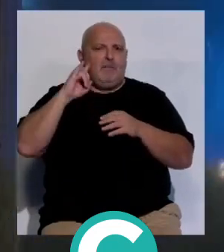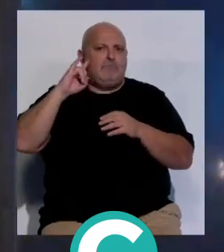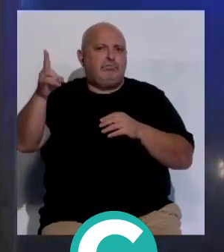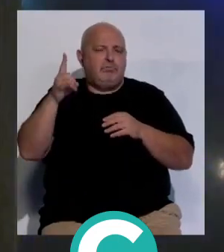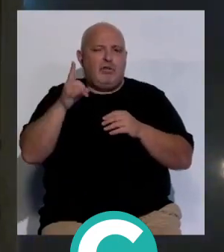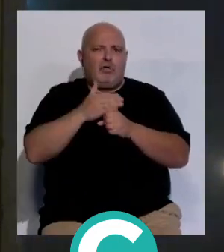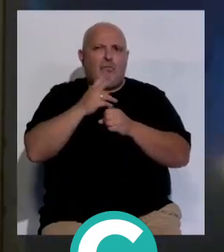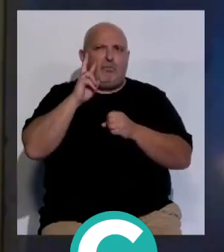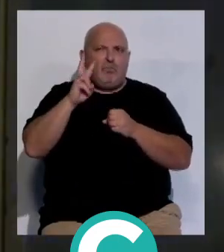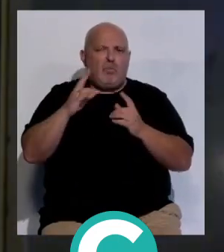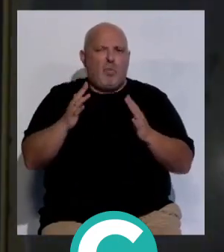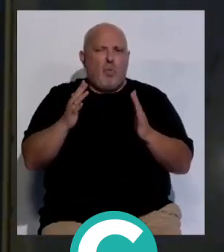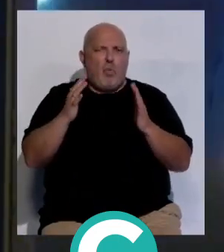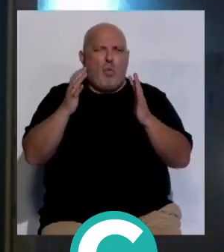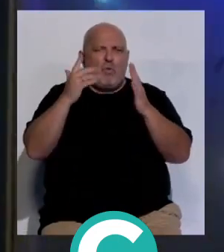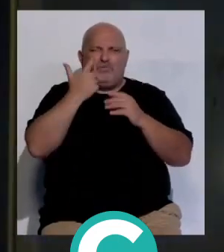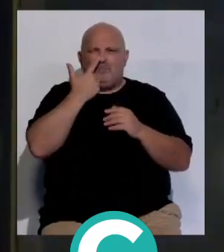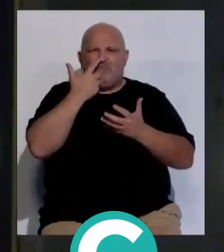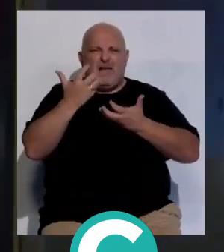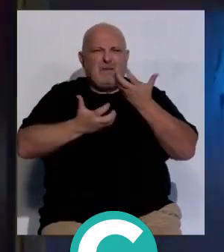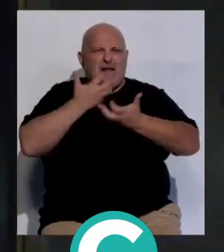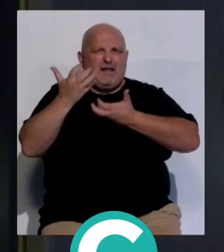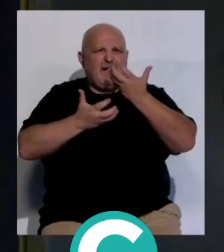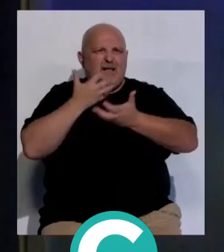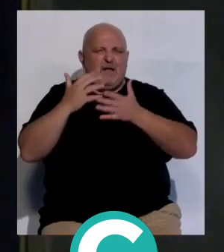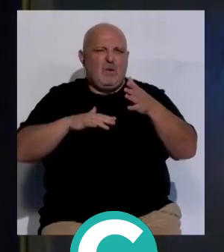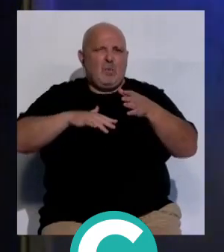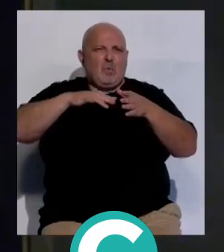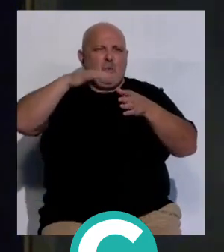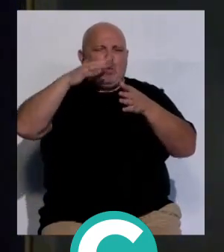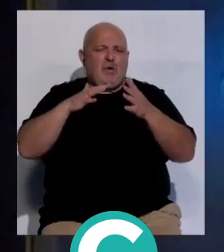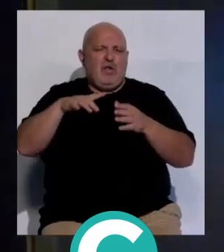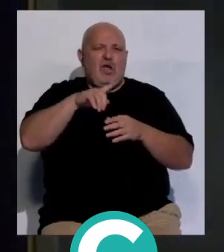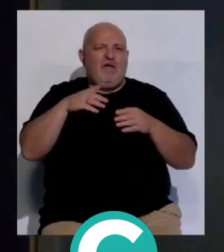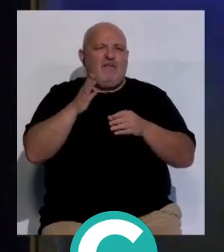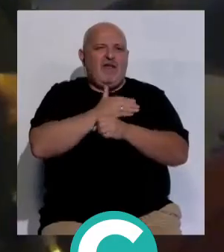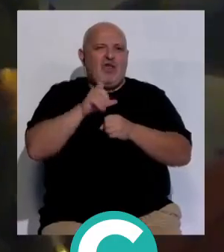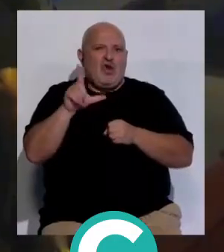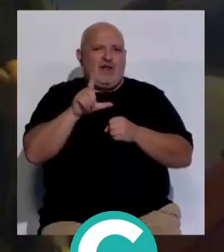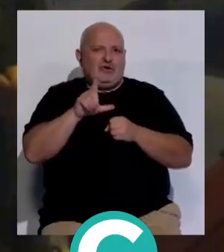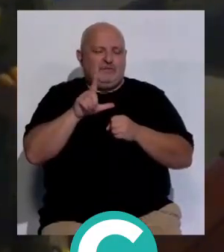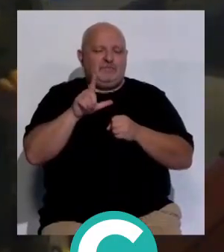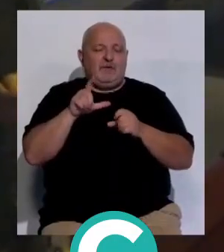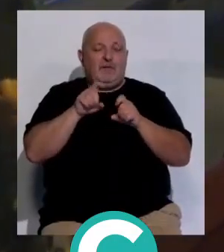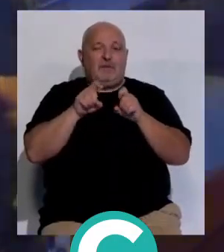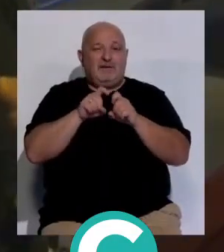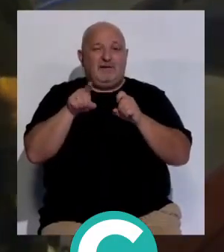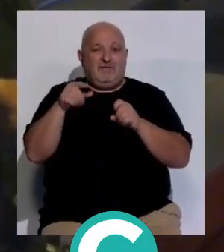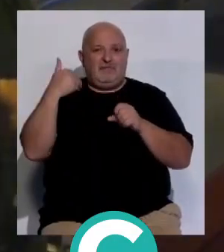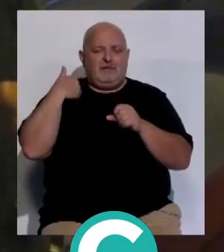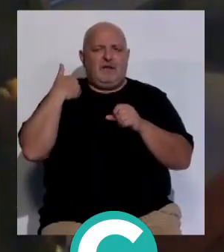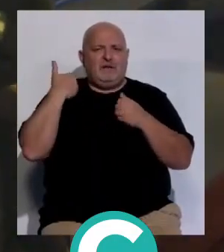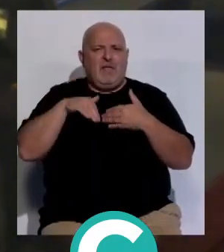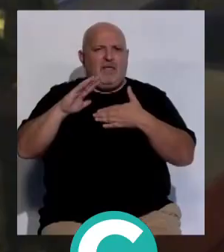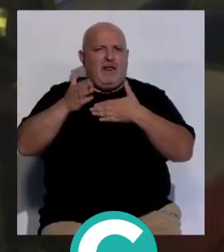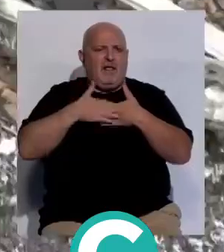emergencias al percibir el intenso olor a quemado y el humo procedente de la zona de Loreto. Las instalaciones de la empresa de ocio infantil estaban